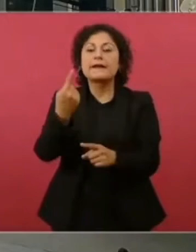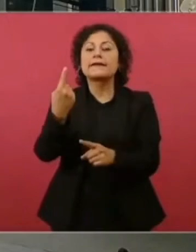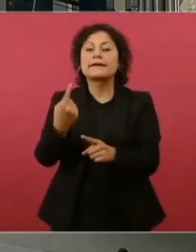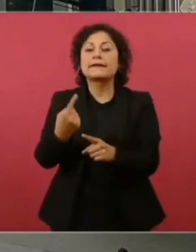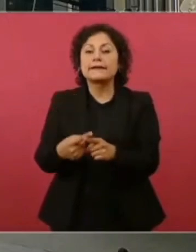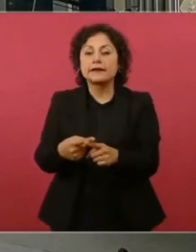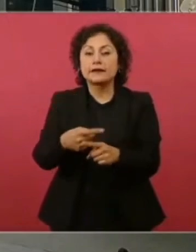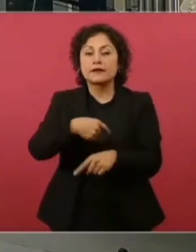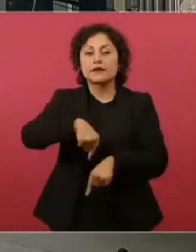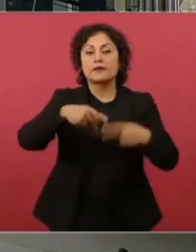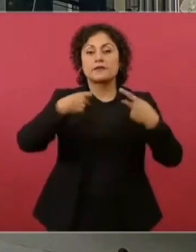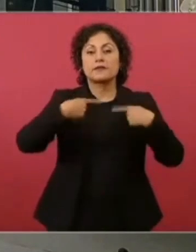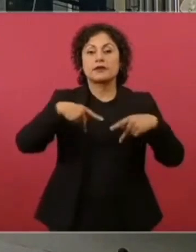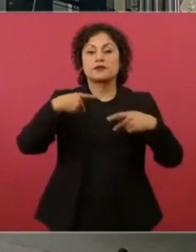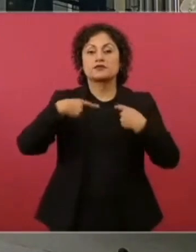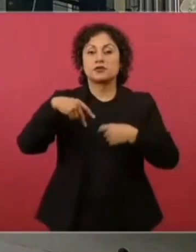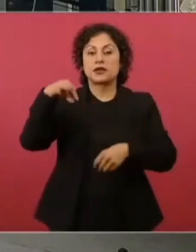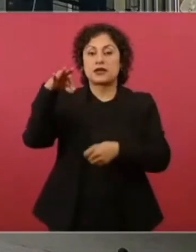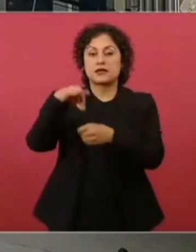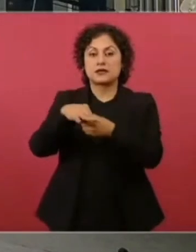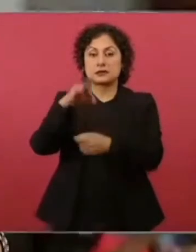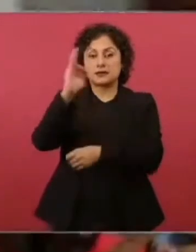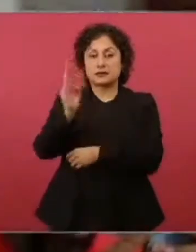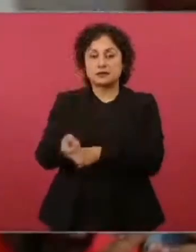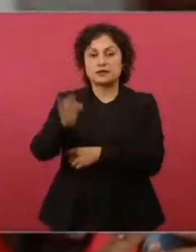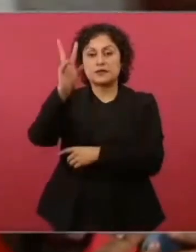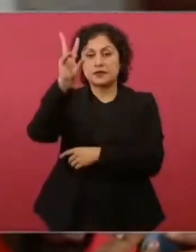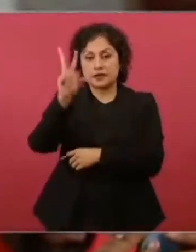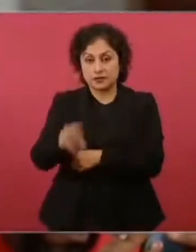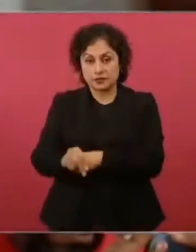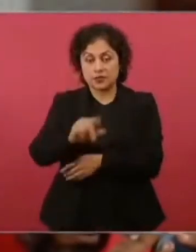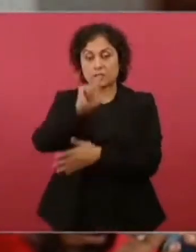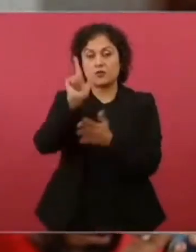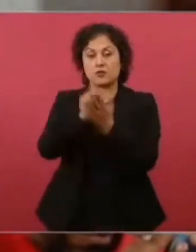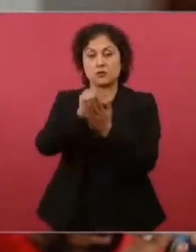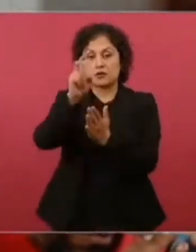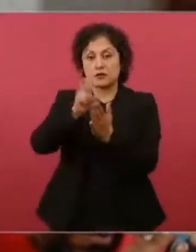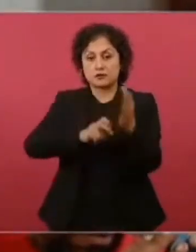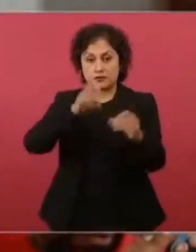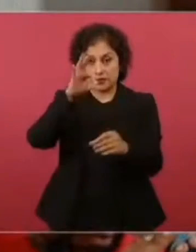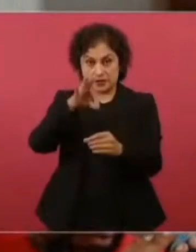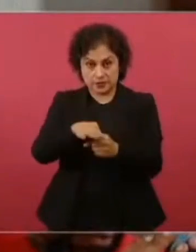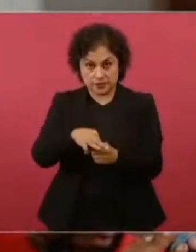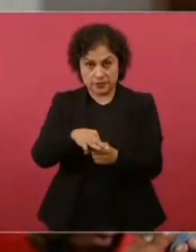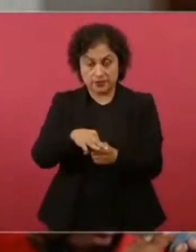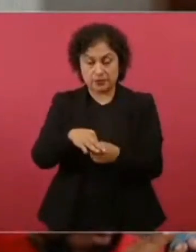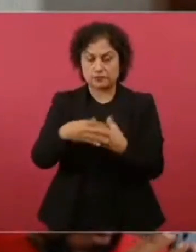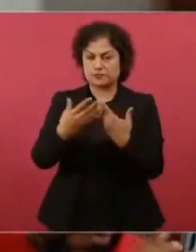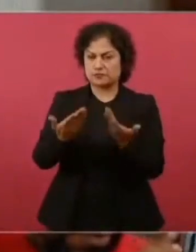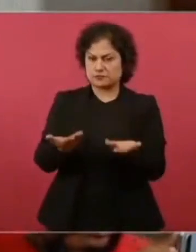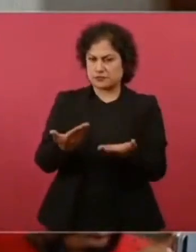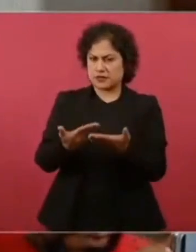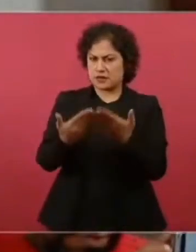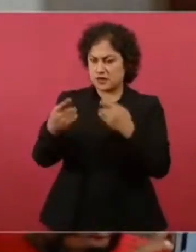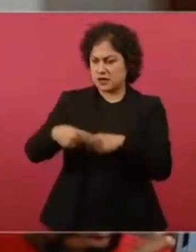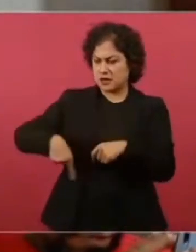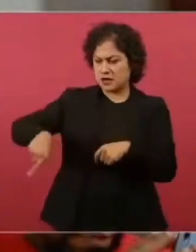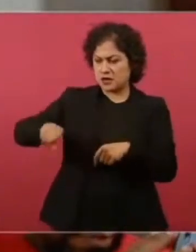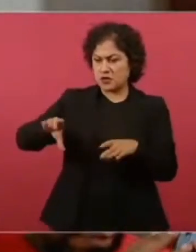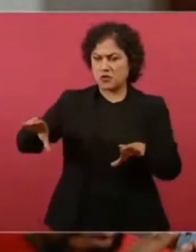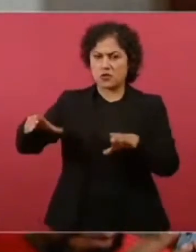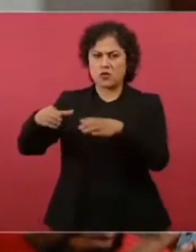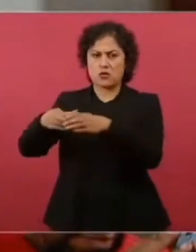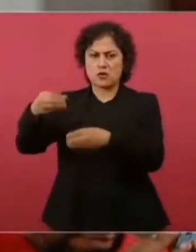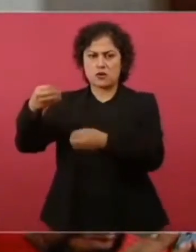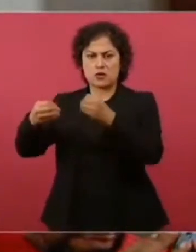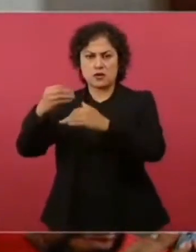en contra de la reforma electoral y ahora los ministros que pretenden negar y